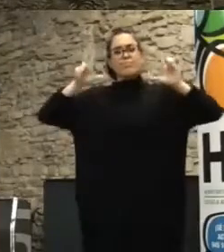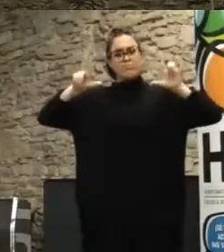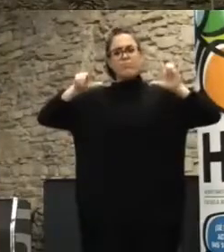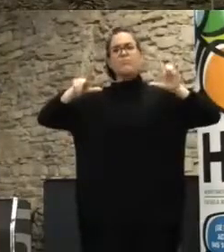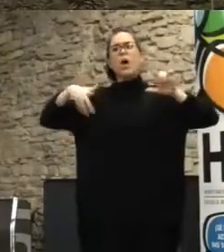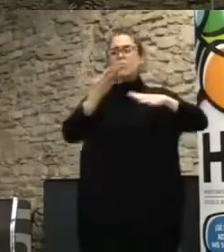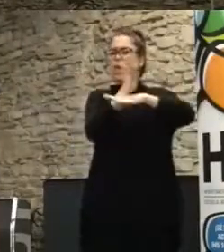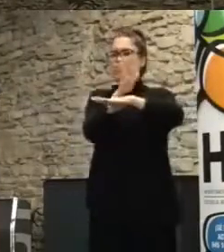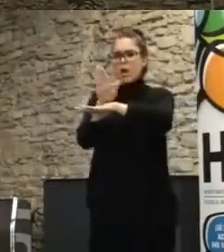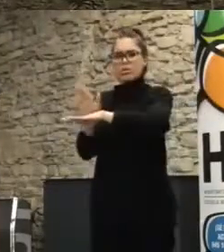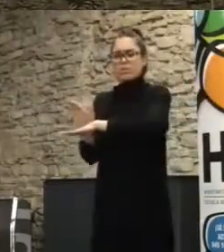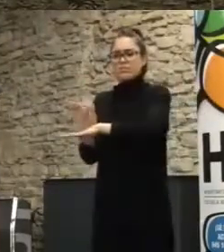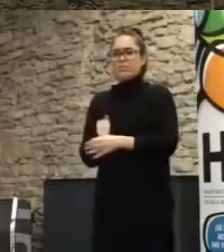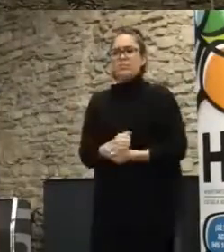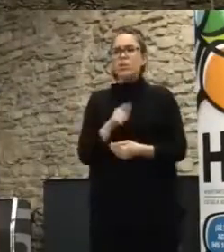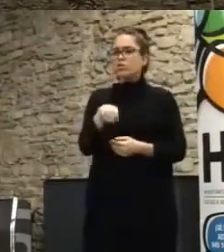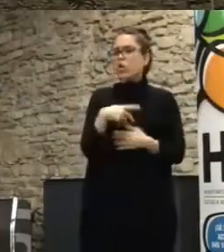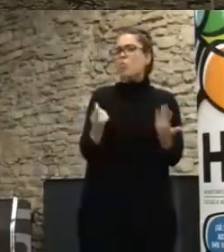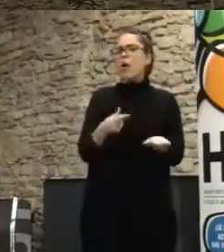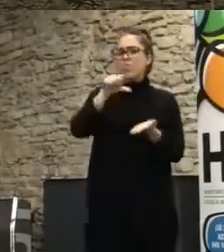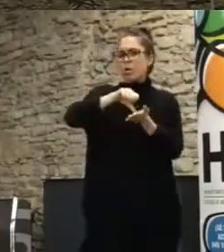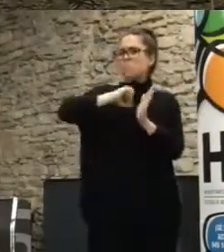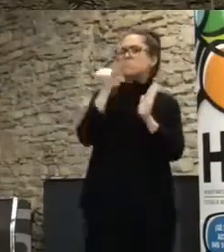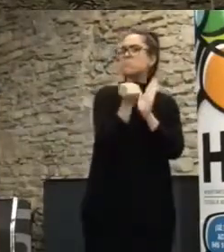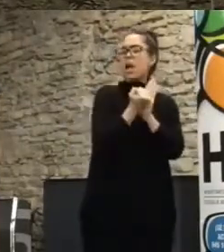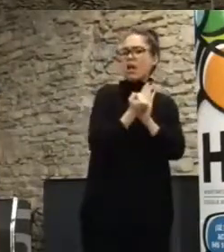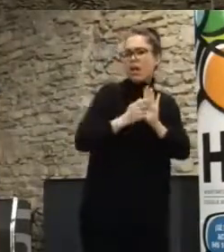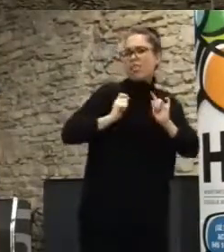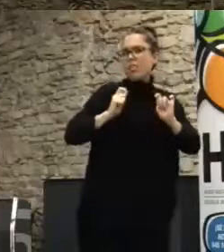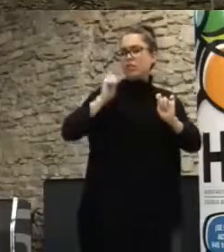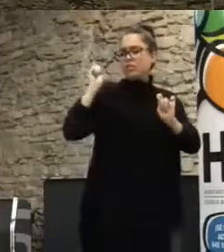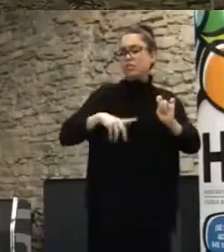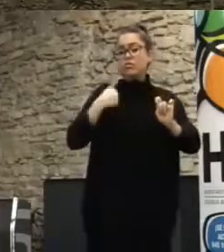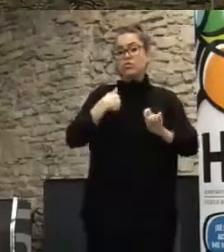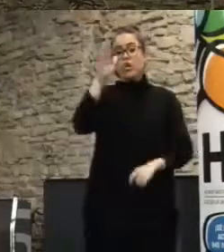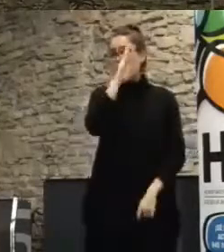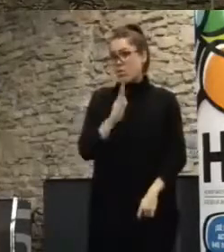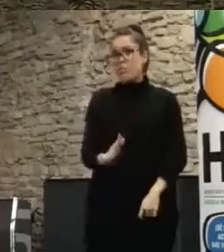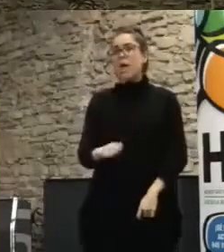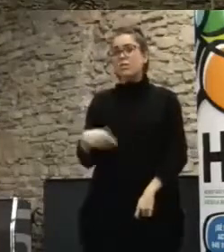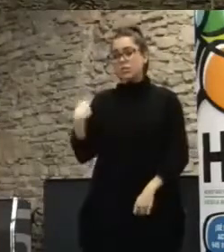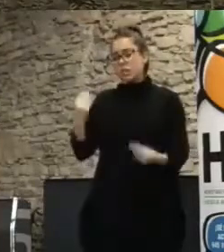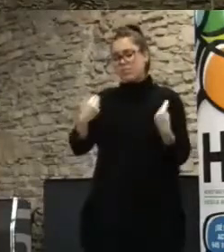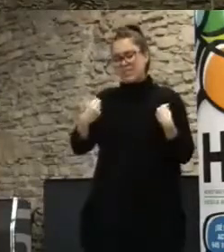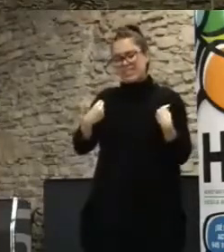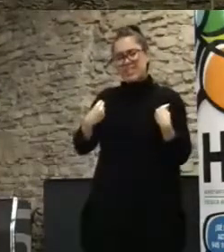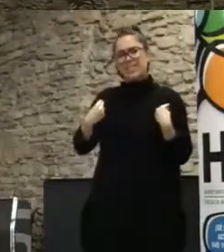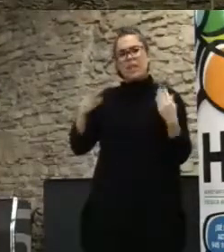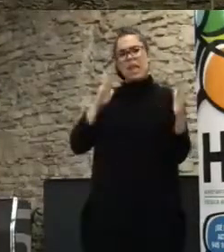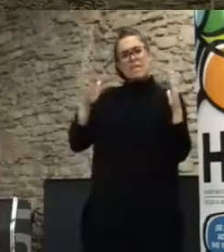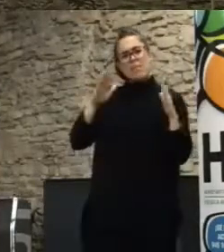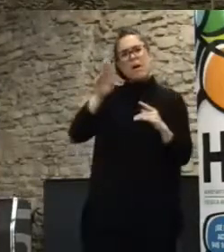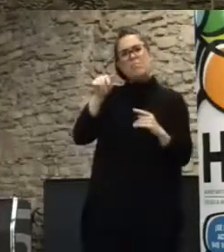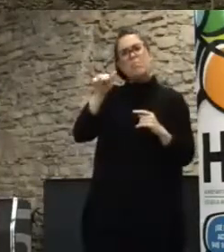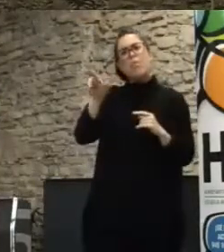de una ciudad. Estos son los presupuestos participativos, no quiero extenderme mucho, yo viví en Brasil toda la parte de Porto Alegre, toda la parte inicial,